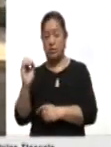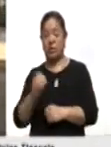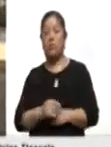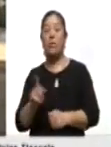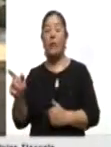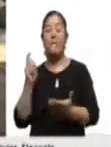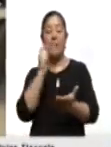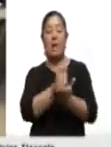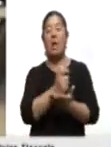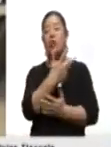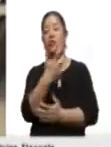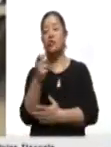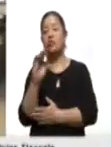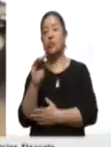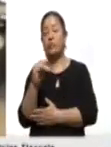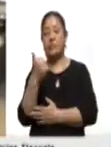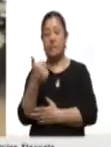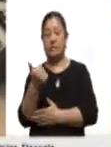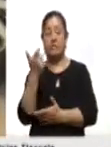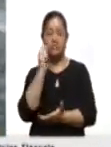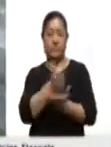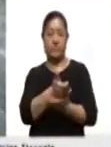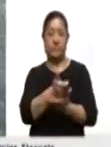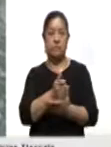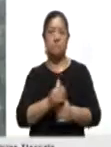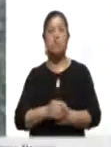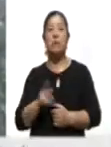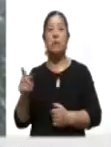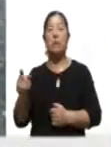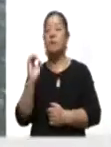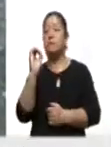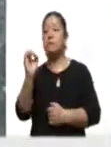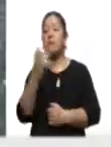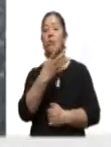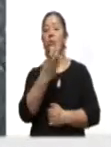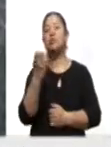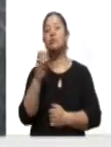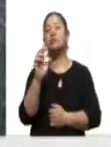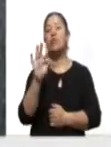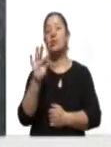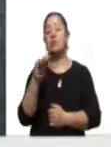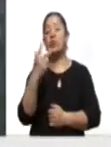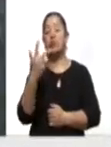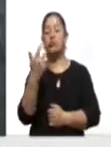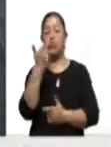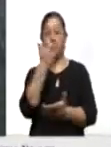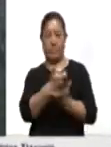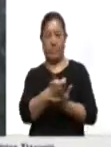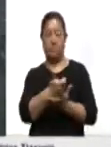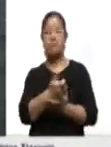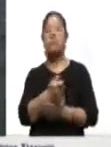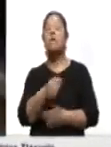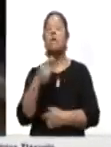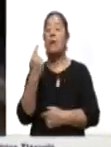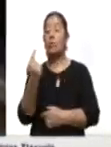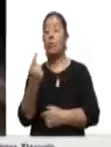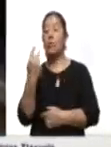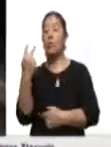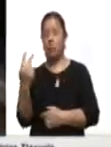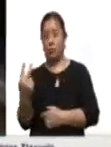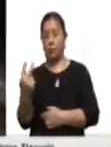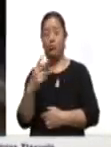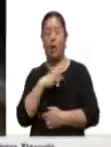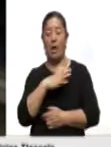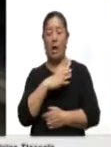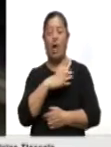cubrir una cuota de 896 pesos. El holograma cero tiene un costo de 448 pesos y el holograma tipo 1 y 2 tiene un